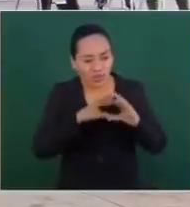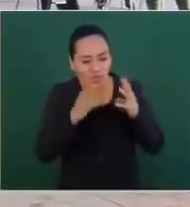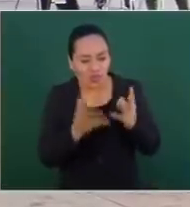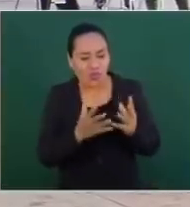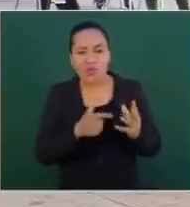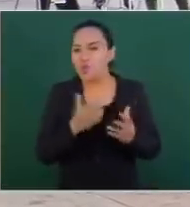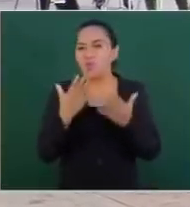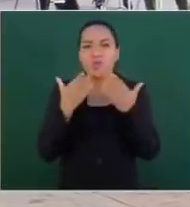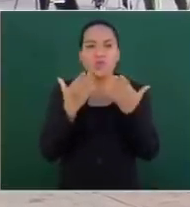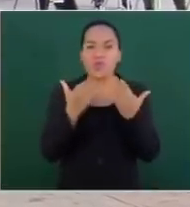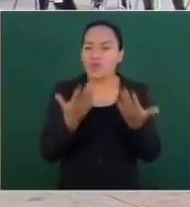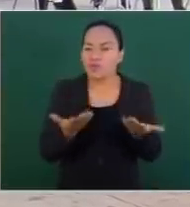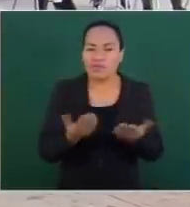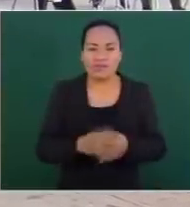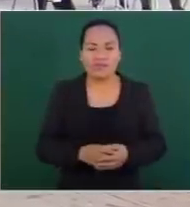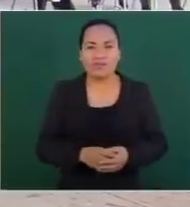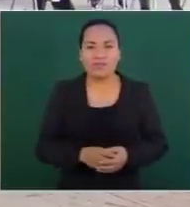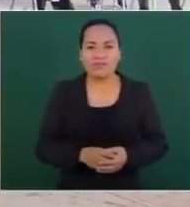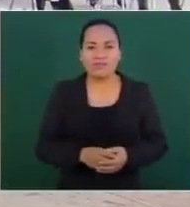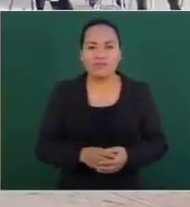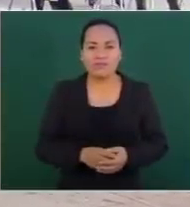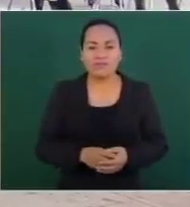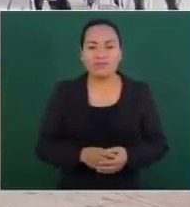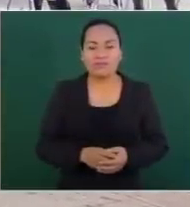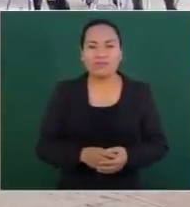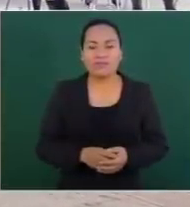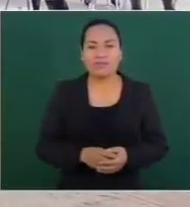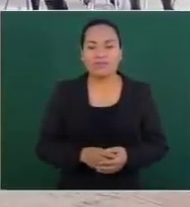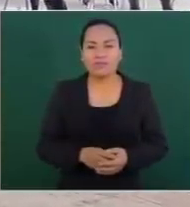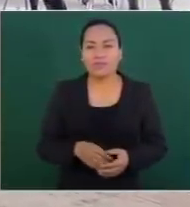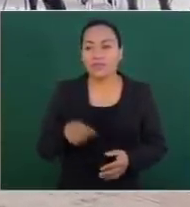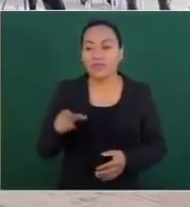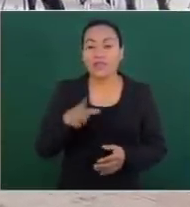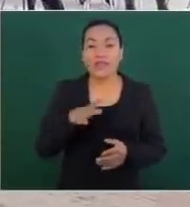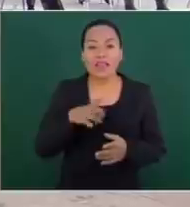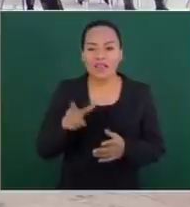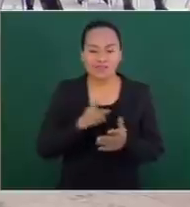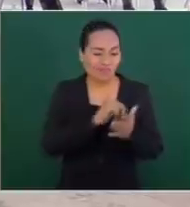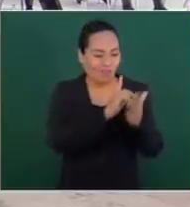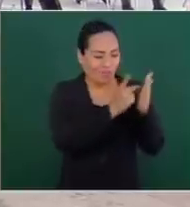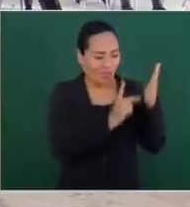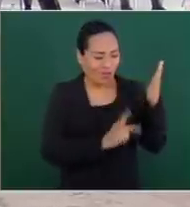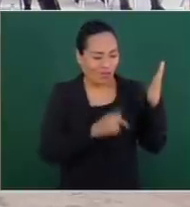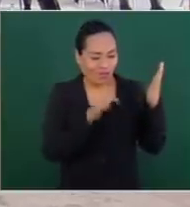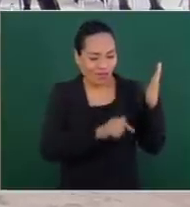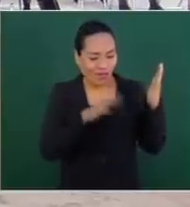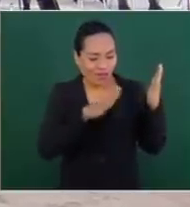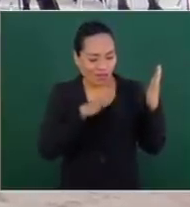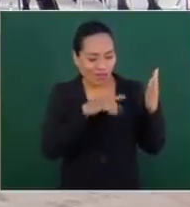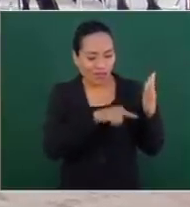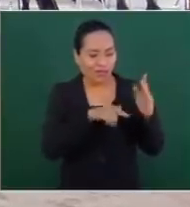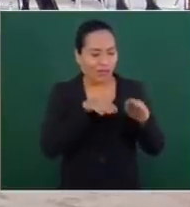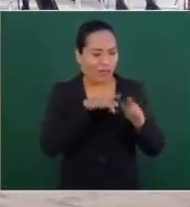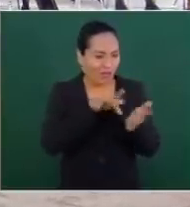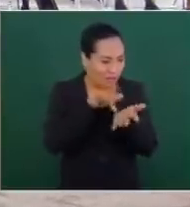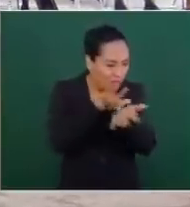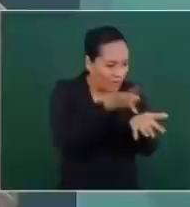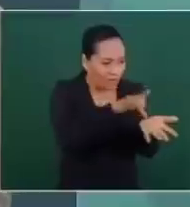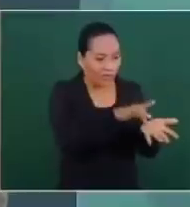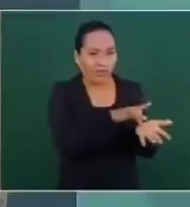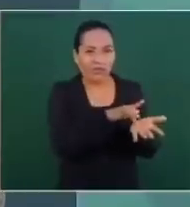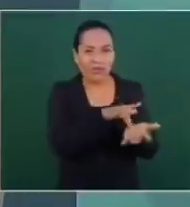Lo otro, imagínense, de que el programa Sembrando Vida se está